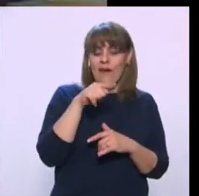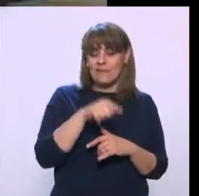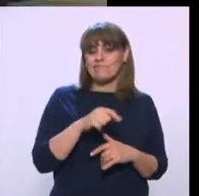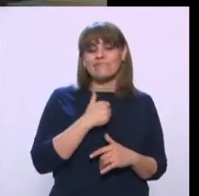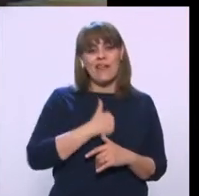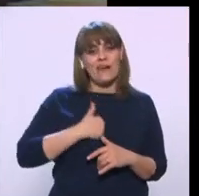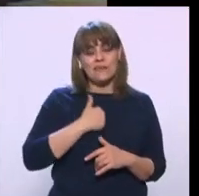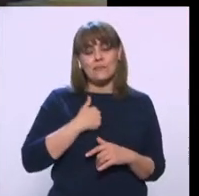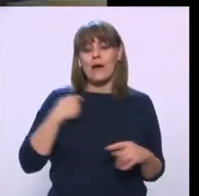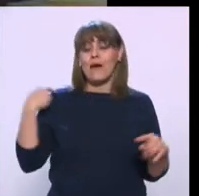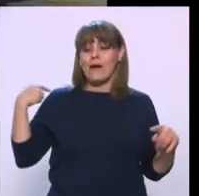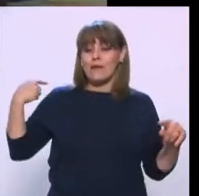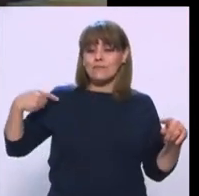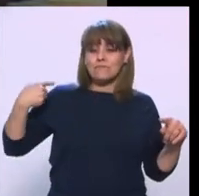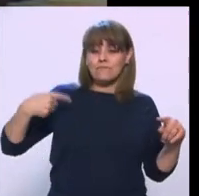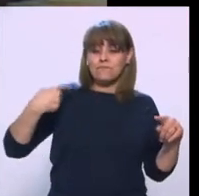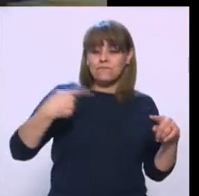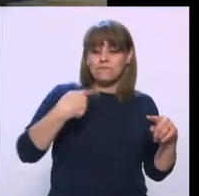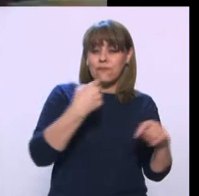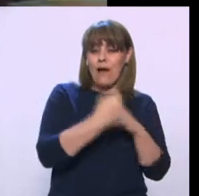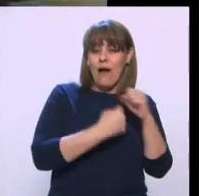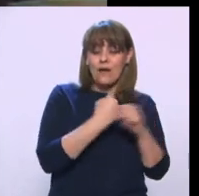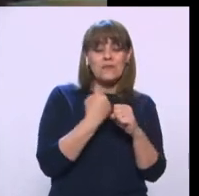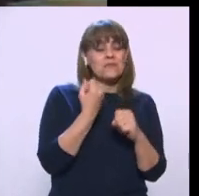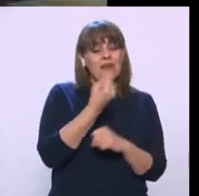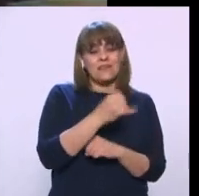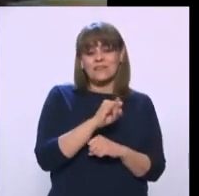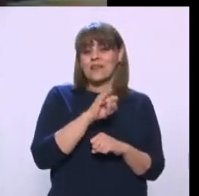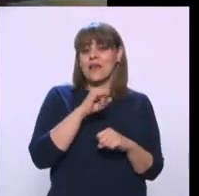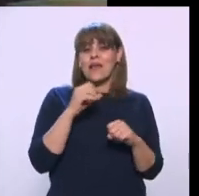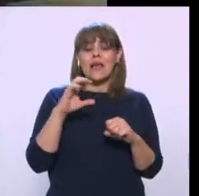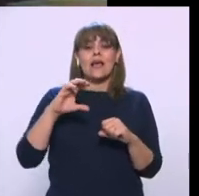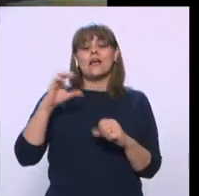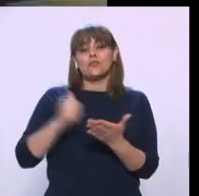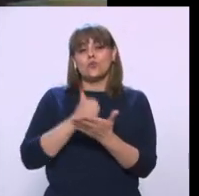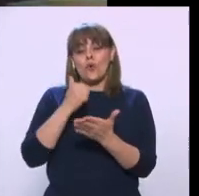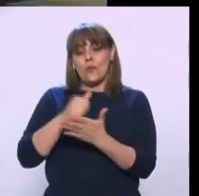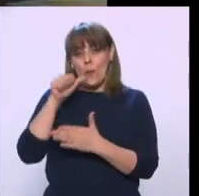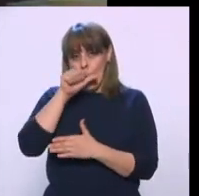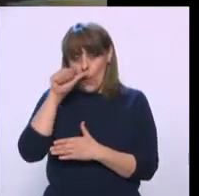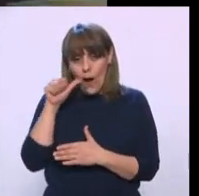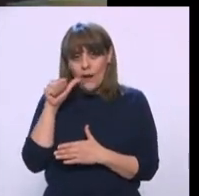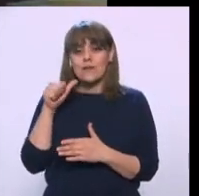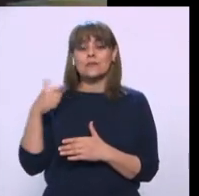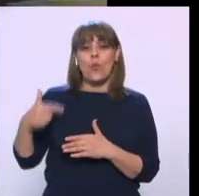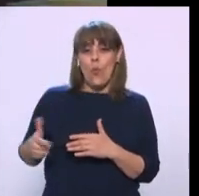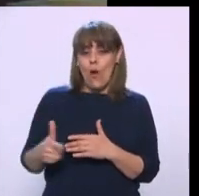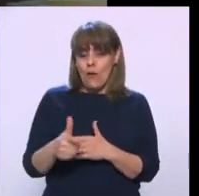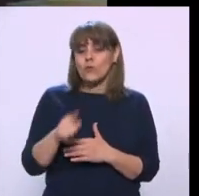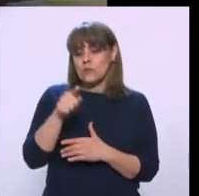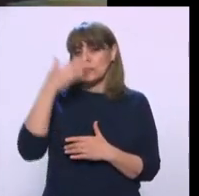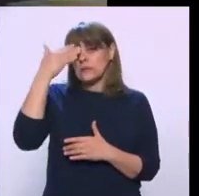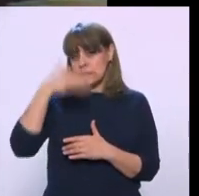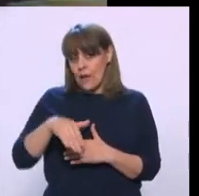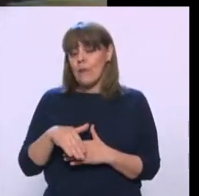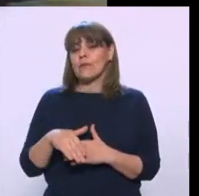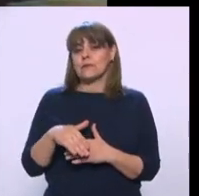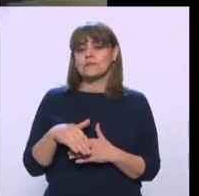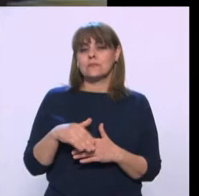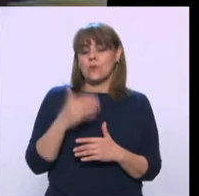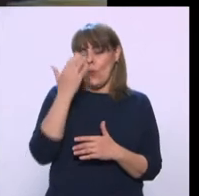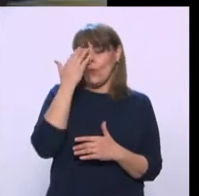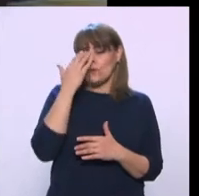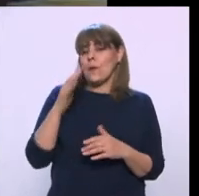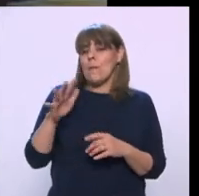desde hace muchos años ha sido así. Ciudad Juárez, Guanajuato, por razones que ya conocemos. Sorprende que